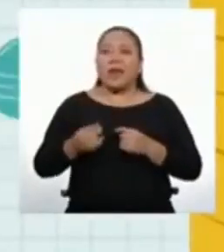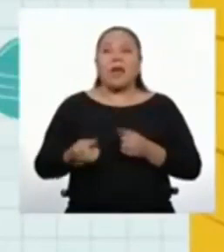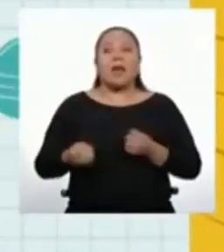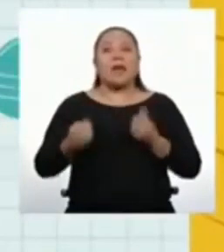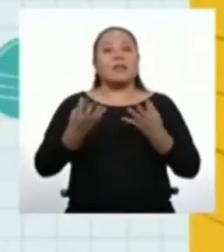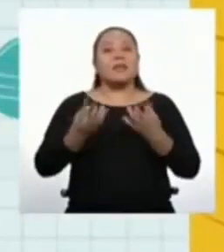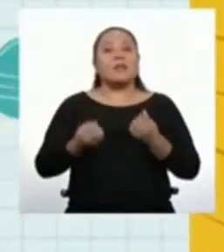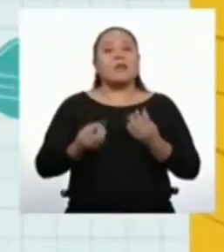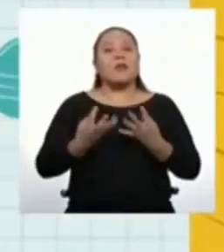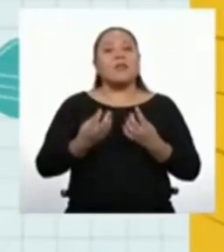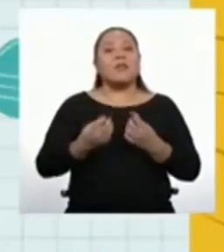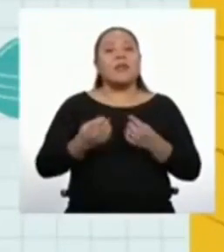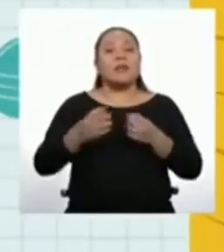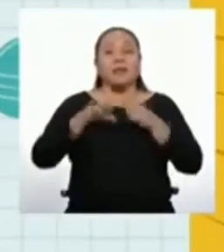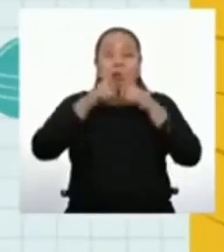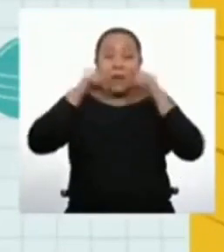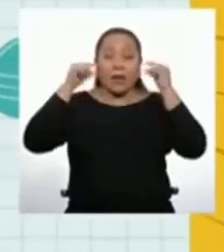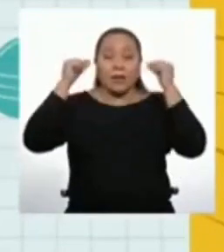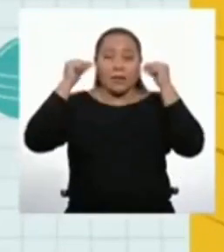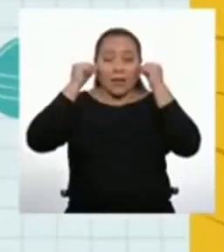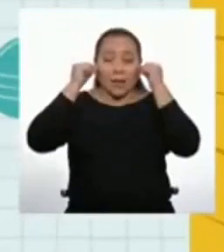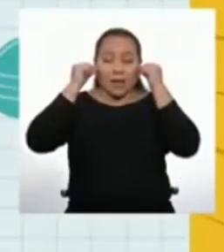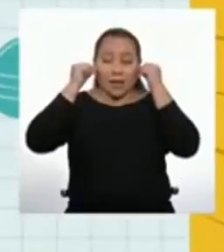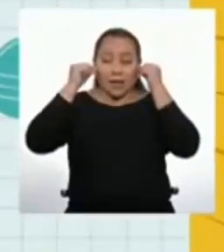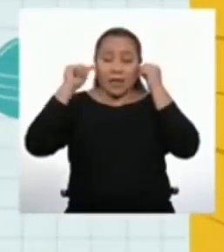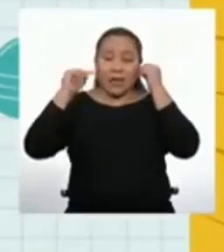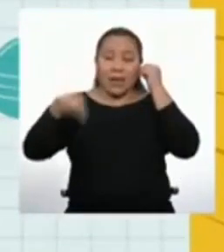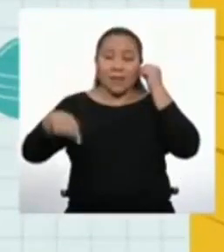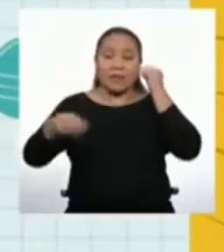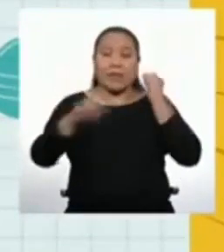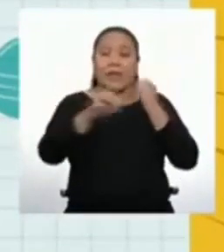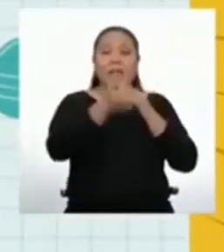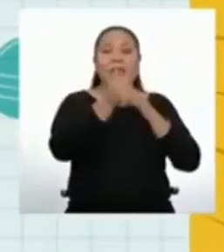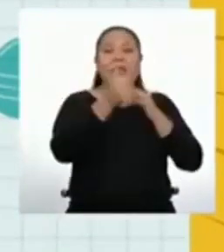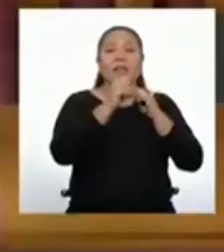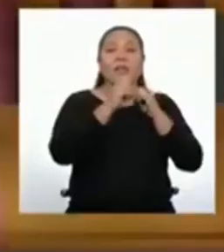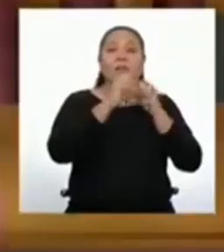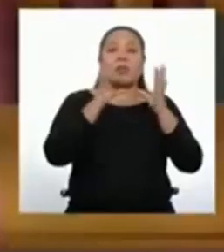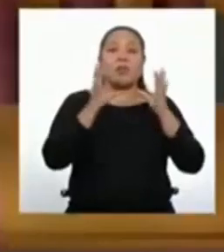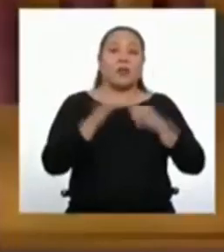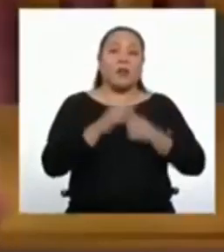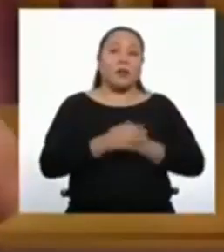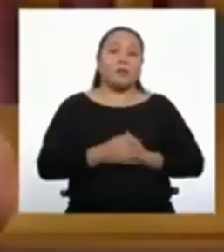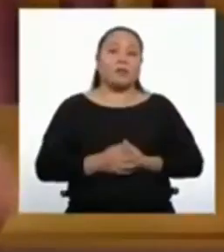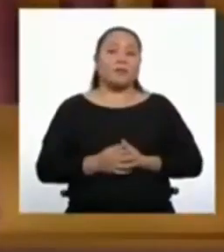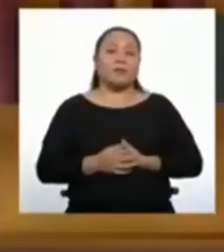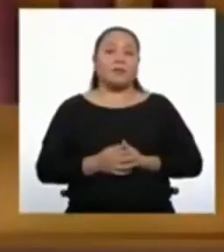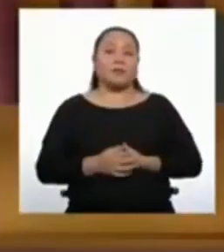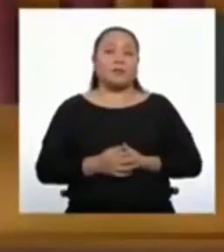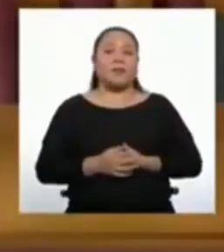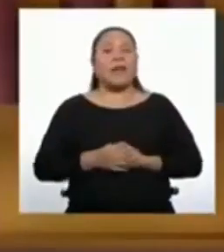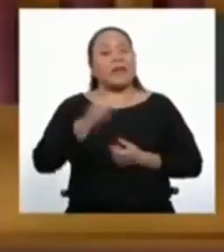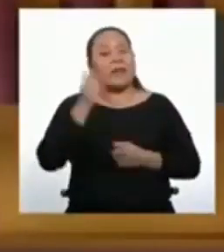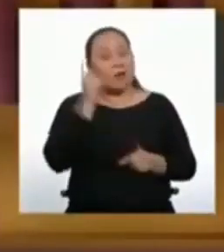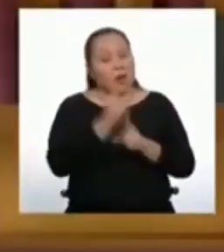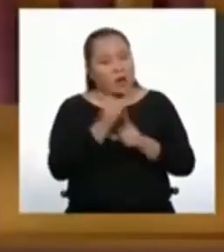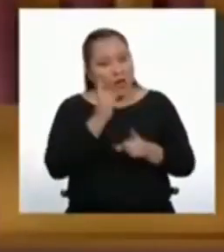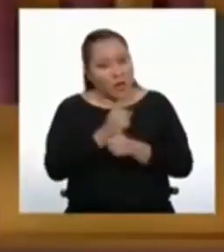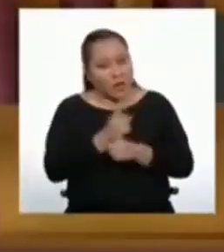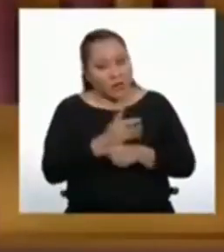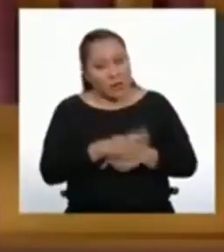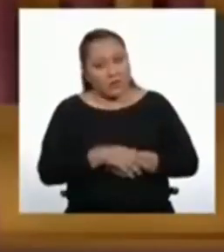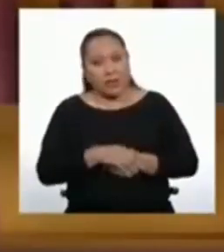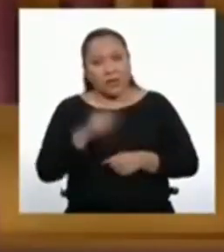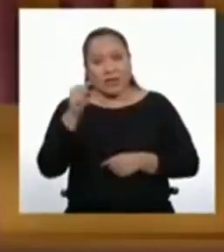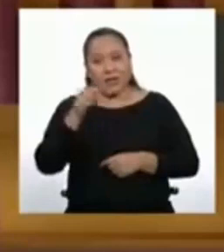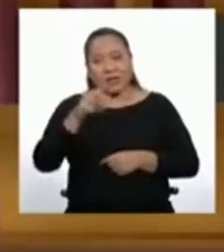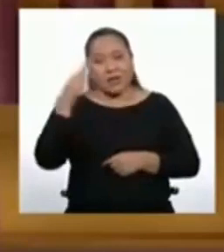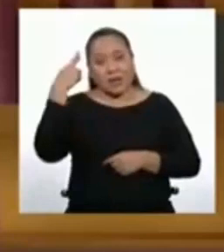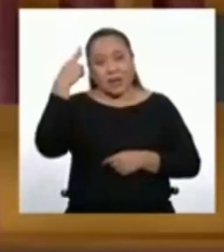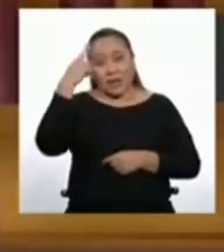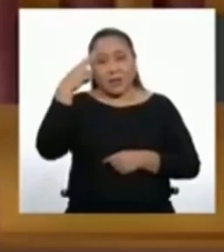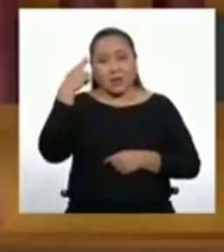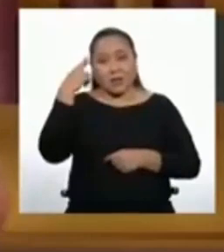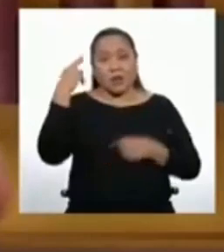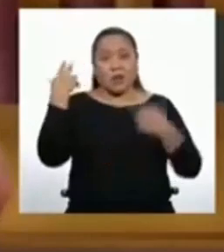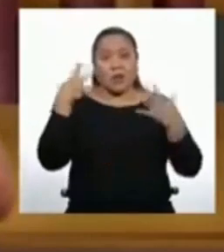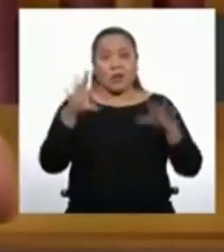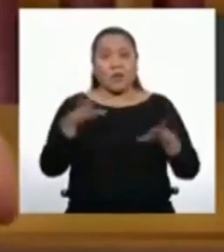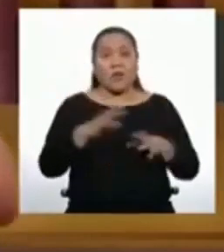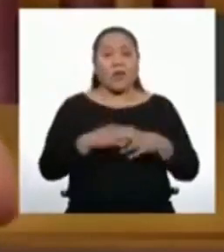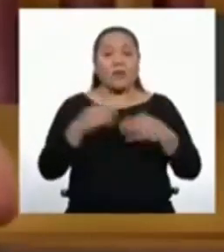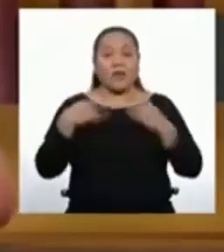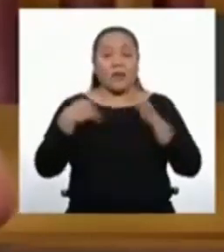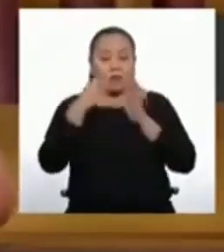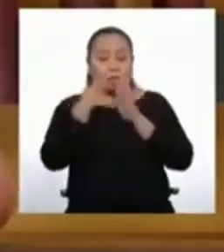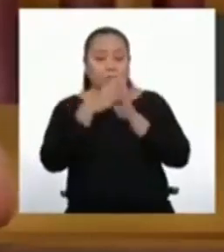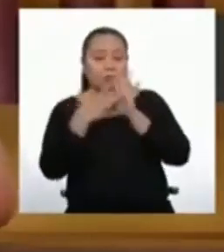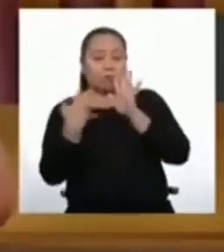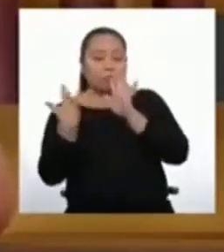calcular cuántas mascarillas hará la familia en el décimo día. Exacto, Yanira. Por eso, cuando tengamos nuestra